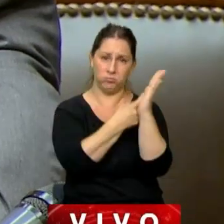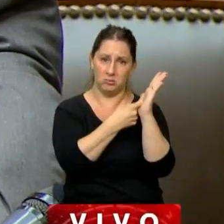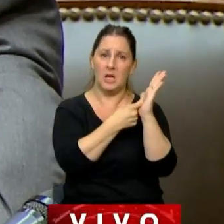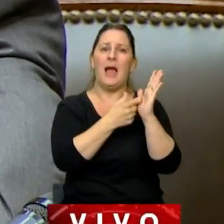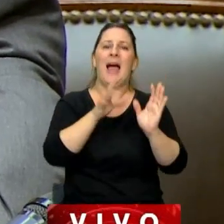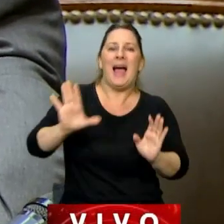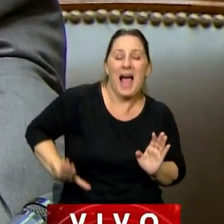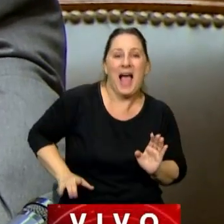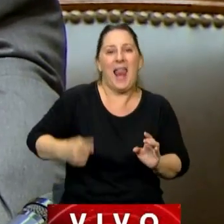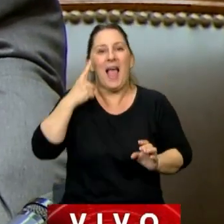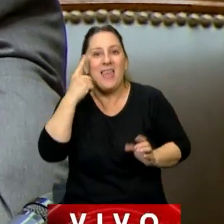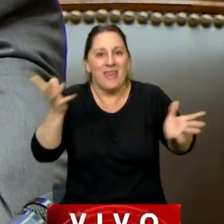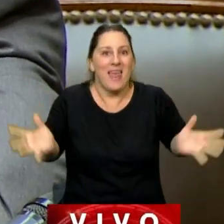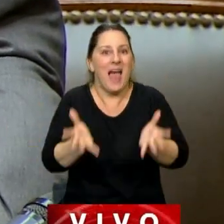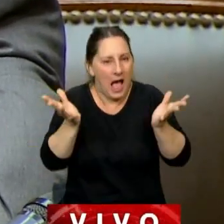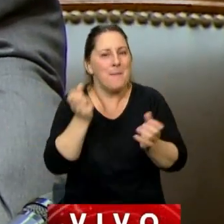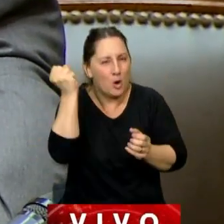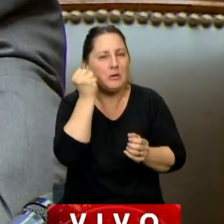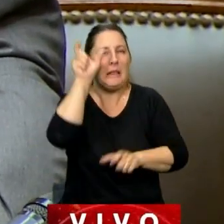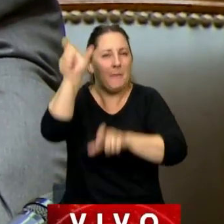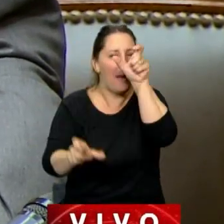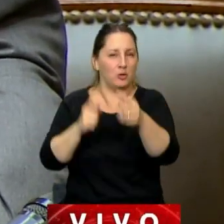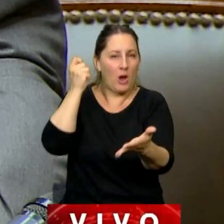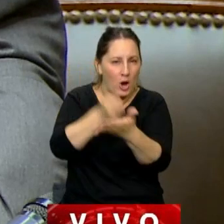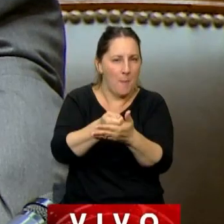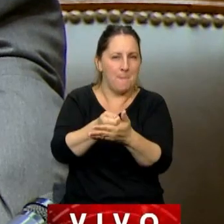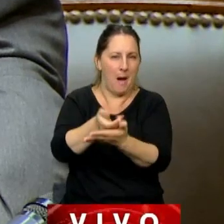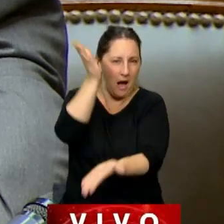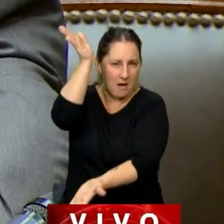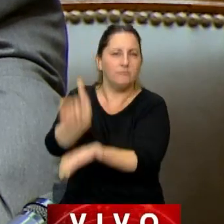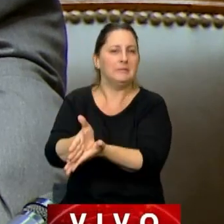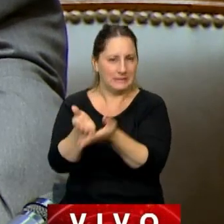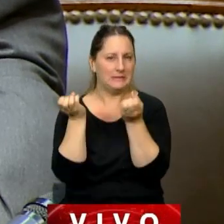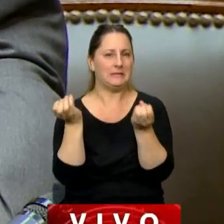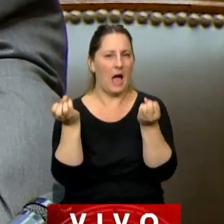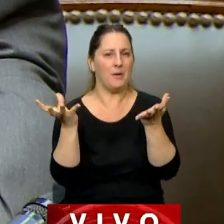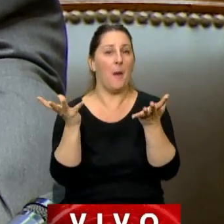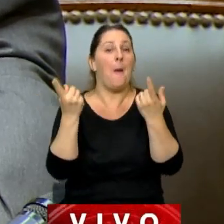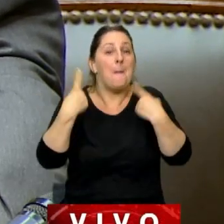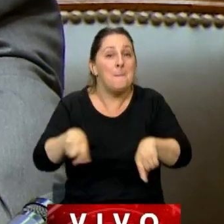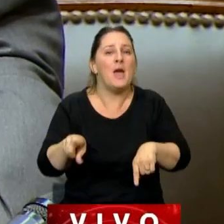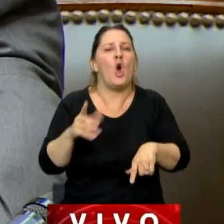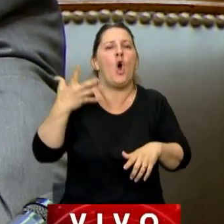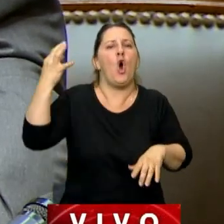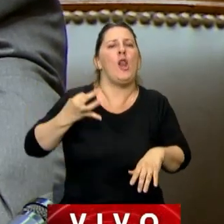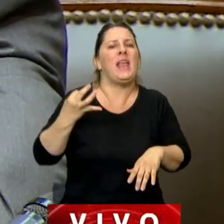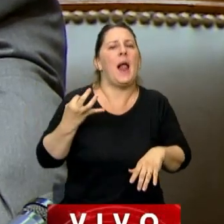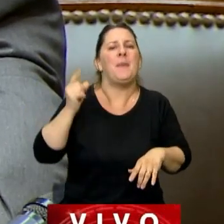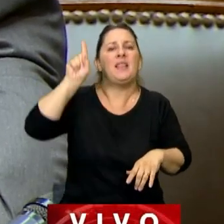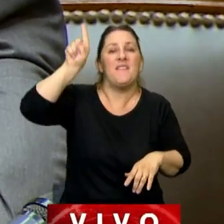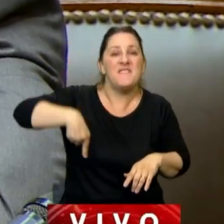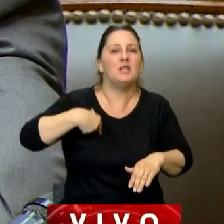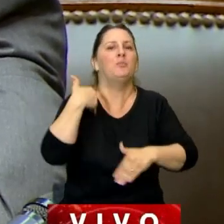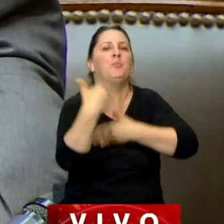son loables para perseguir a los deudores alimentarios, lo cierto es que su naturaleza jurídica, repito, al ser